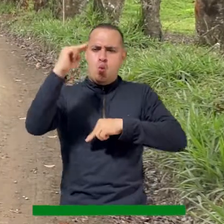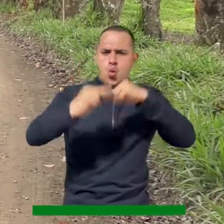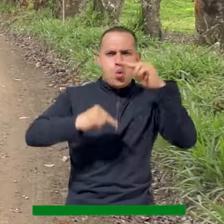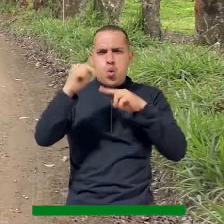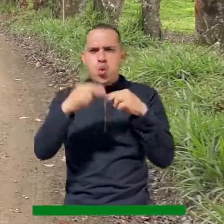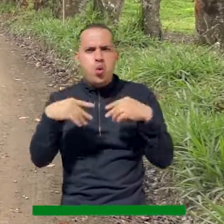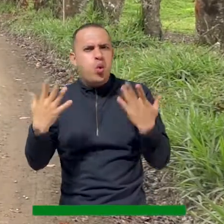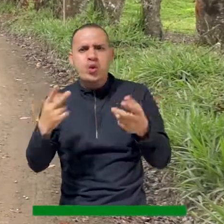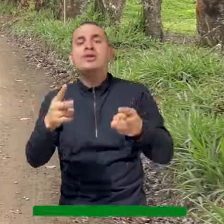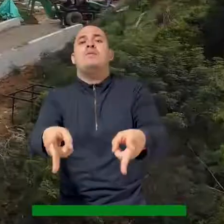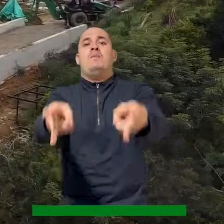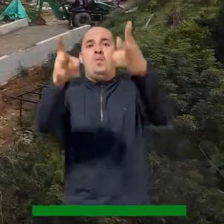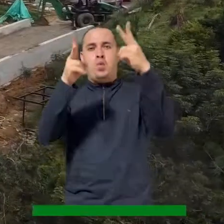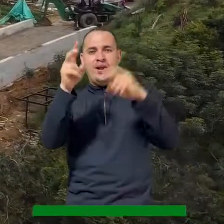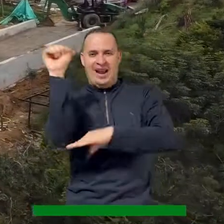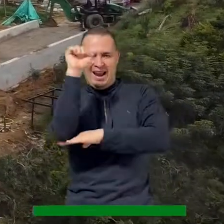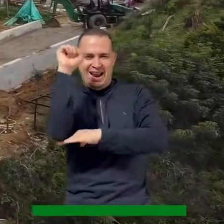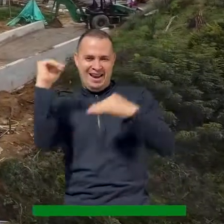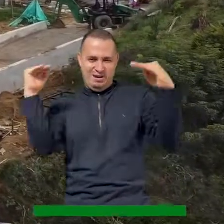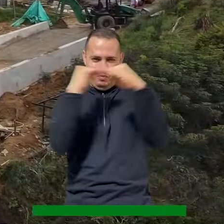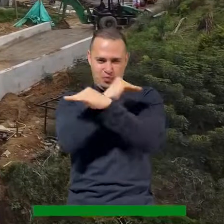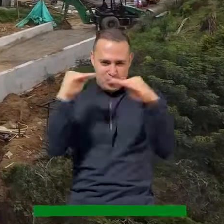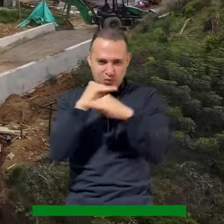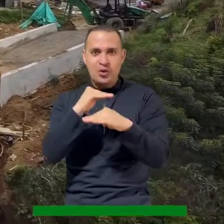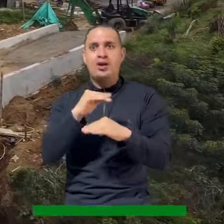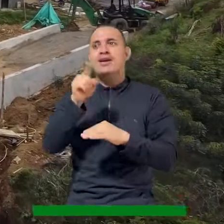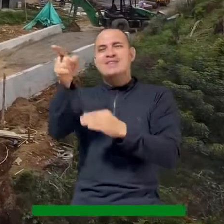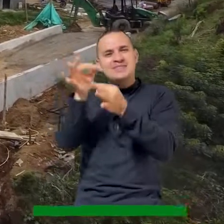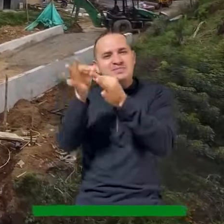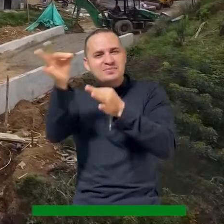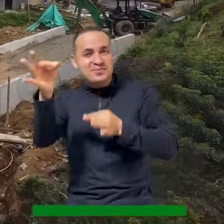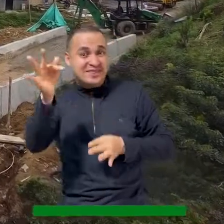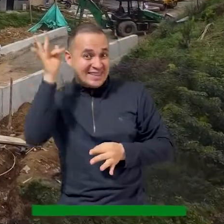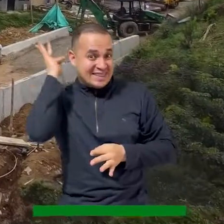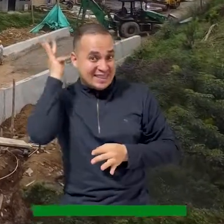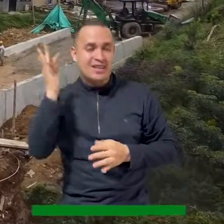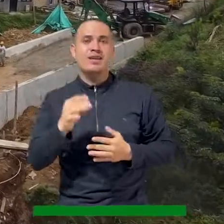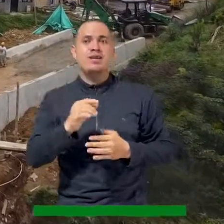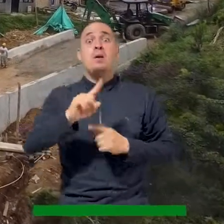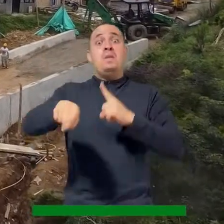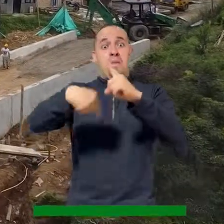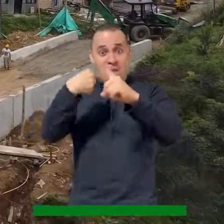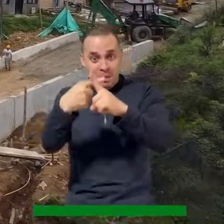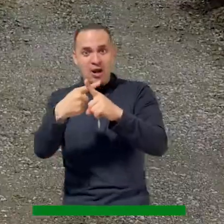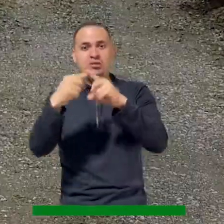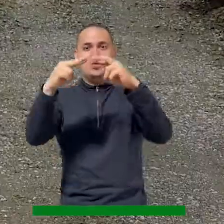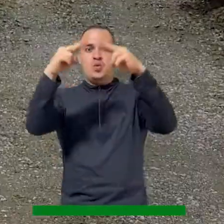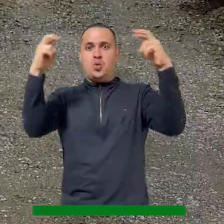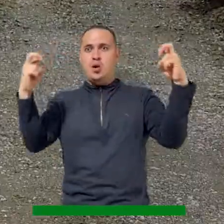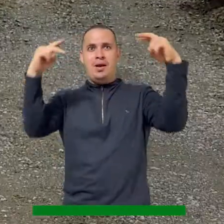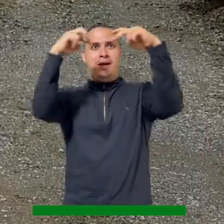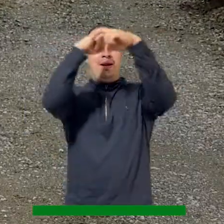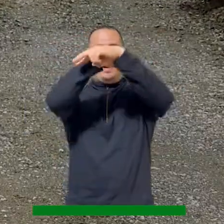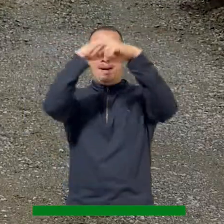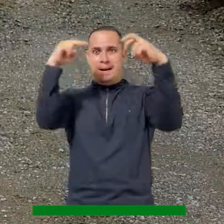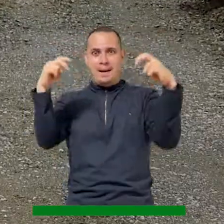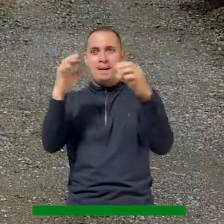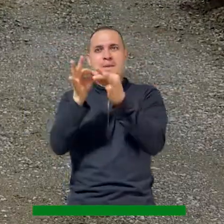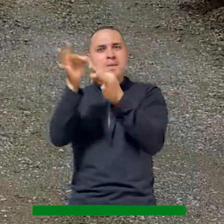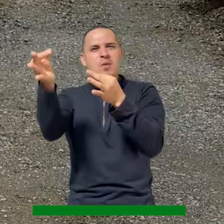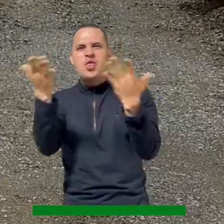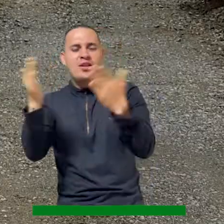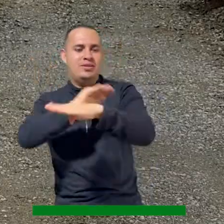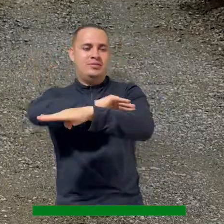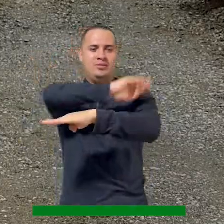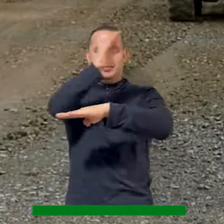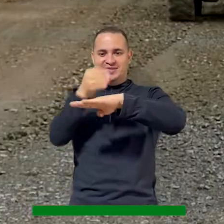en construcción tanto de puentes vehiculares como en el municipio de Timbío y puentes peatonales en el